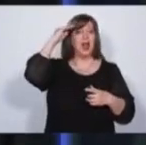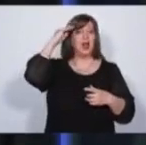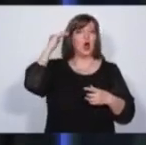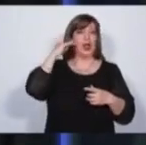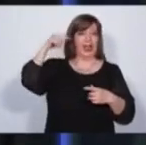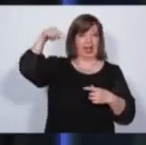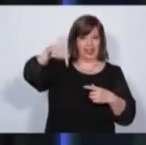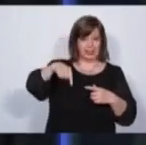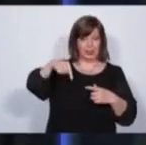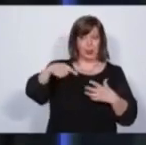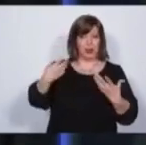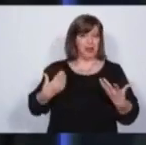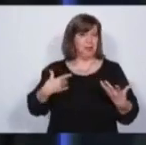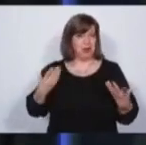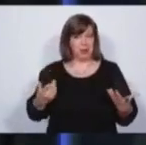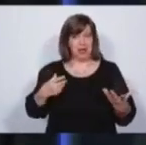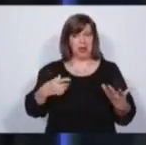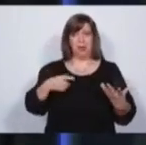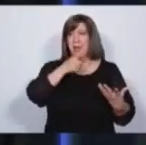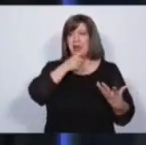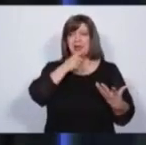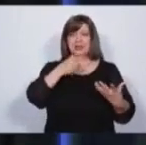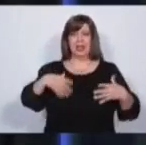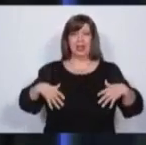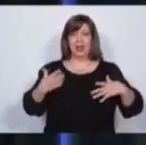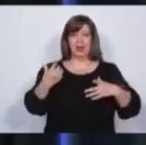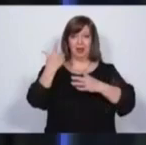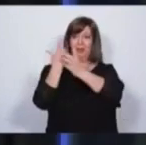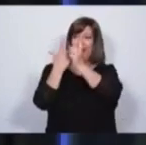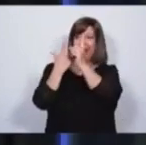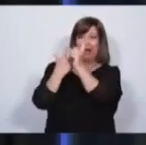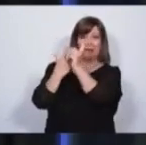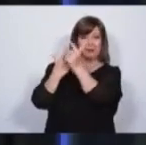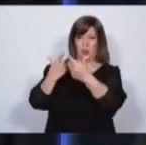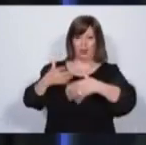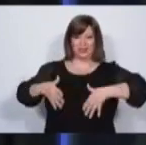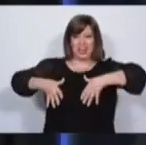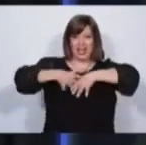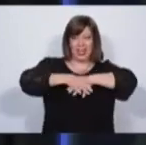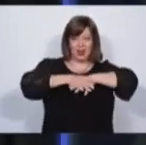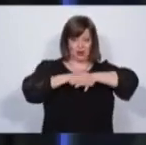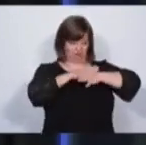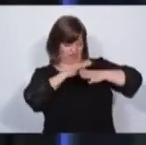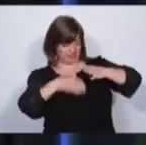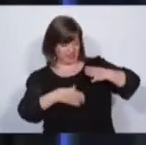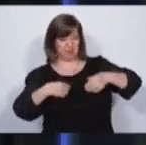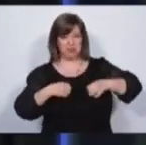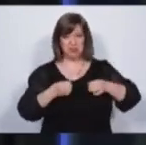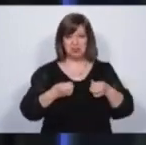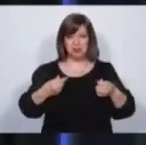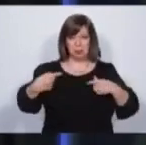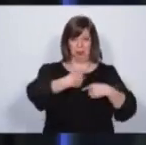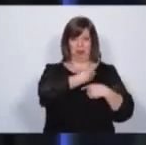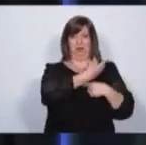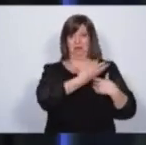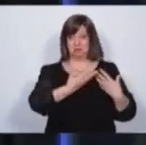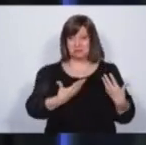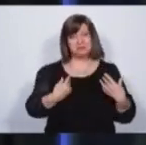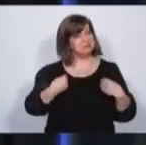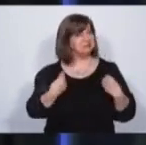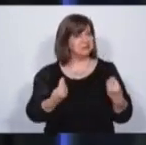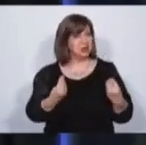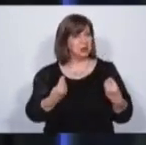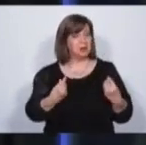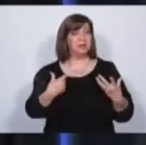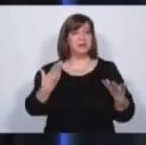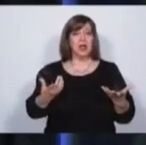policía de Mendoza no tiene balas. Tiene chalecos, pero chalecos vencidos. ¿Qué se les puede ocurrir que podemos